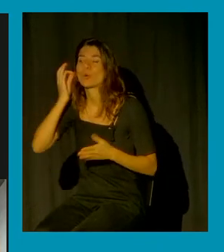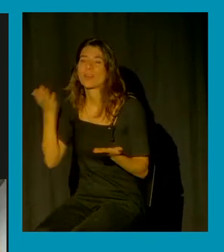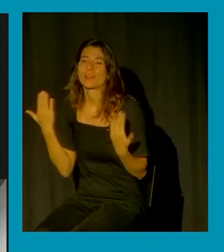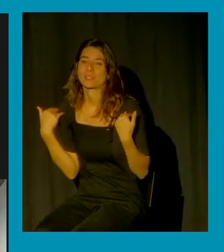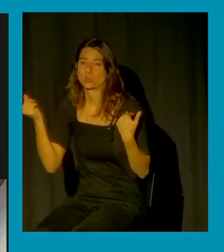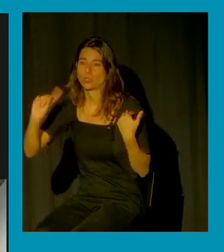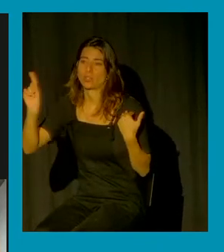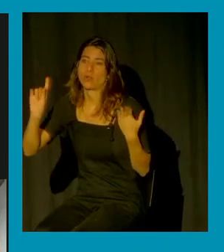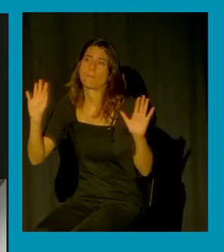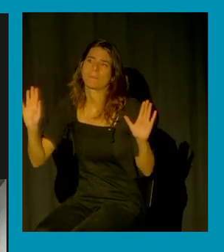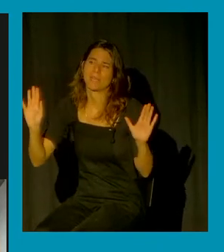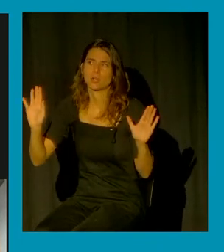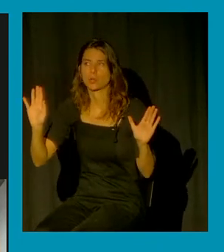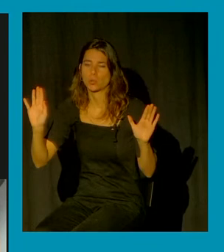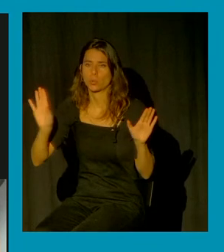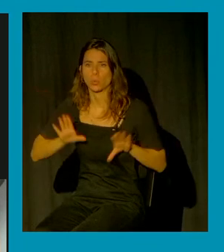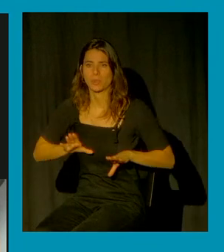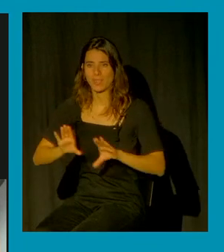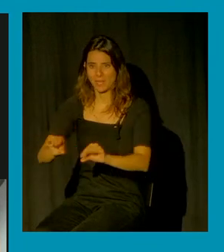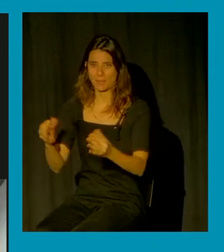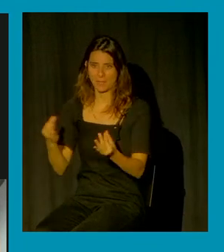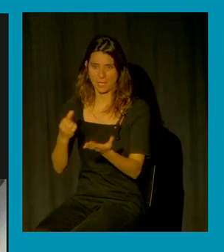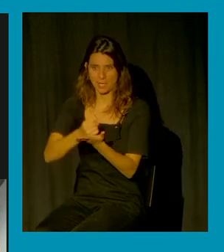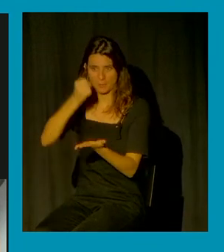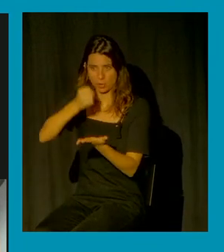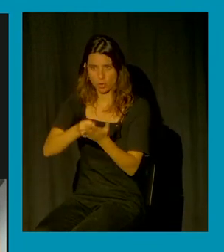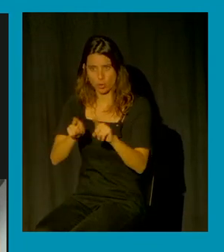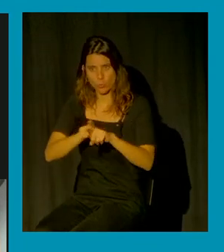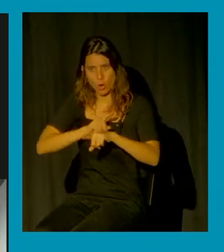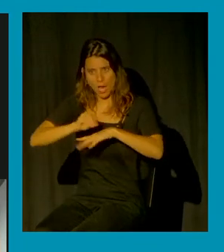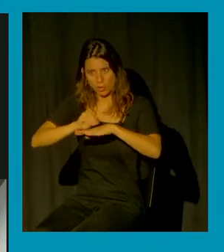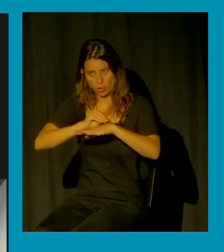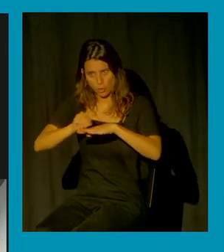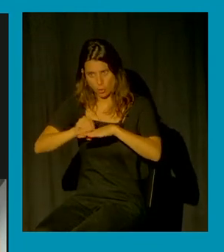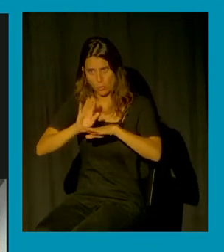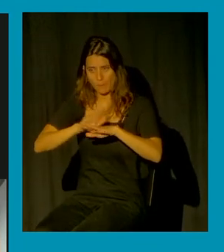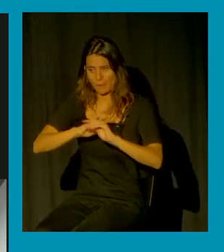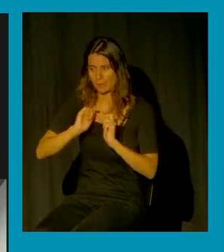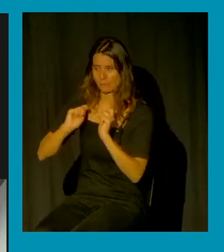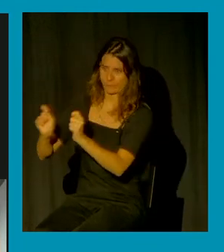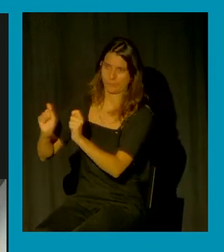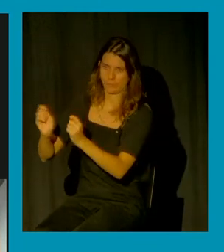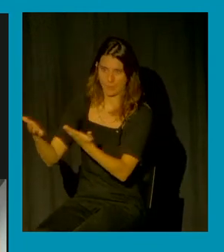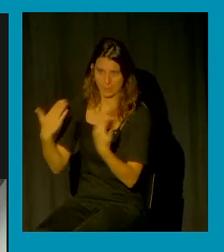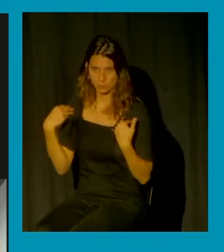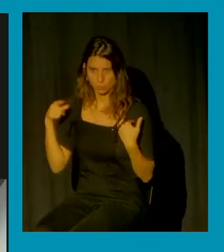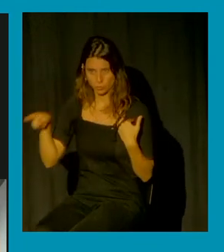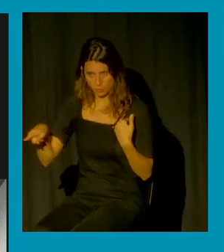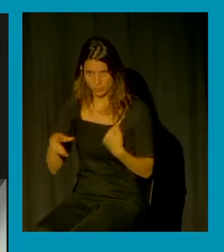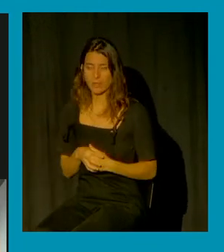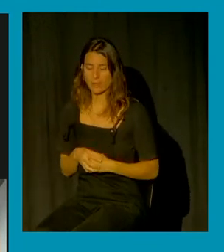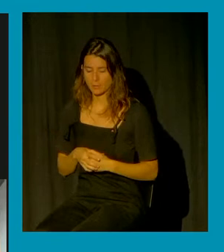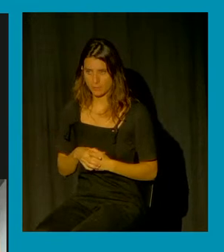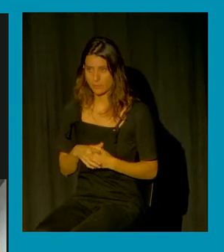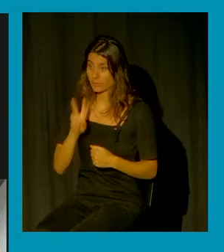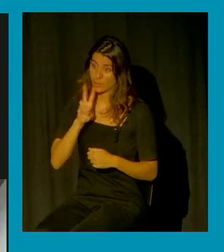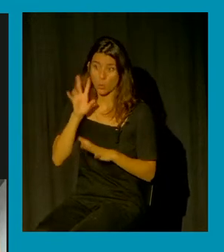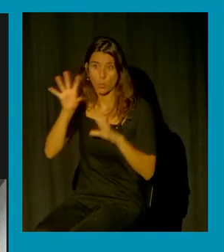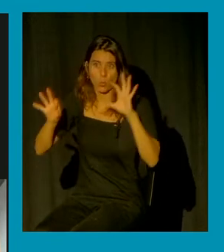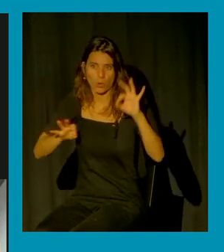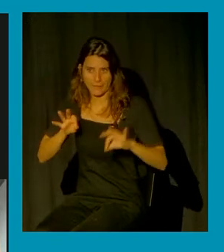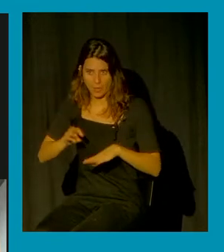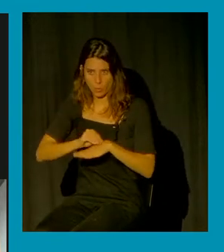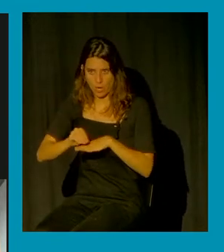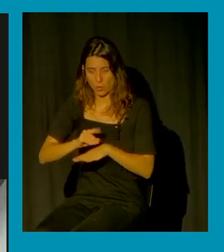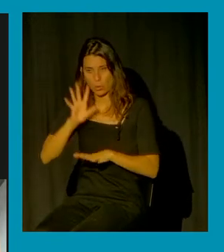construir la narrativa estamos utilizando representaciones que nos están poniendo a nosotras la responsabilidad y que nos están diciendo que tengamos cuidado con el